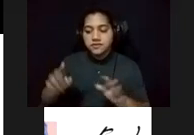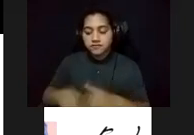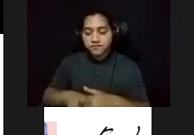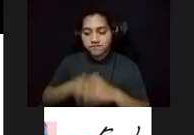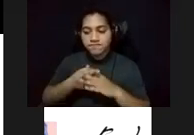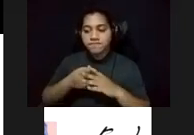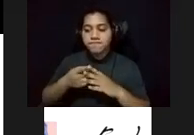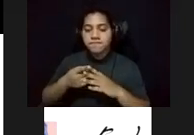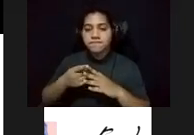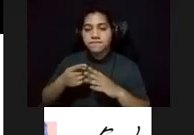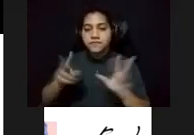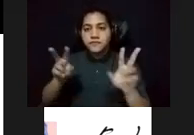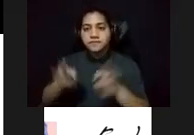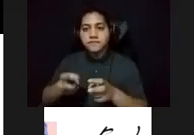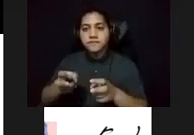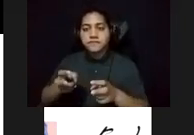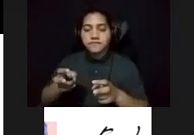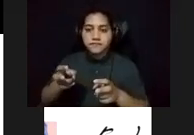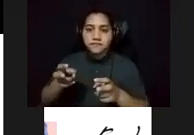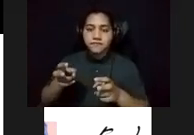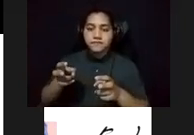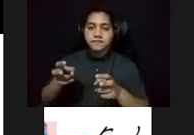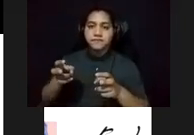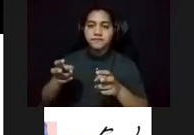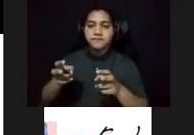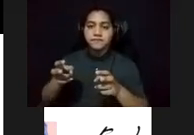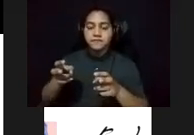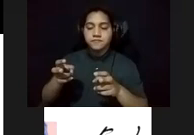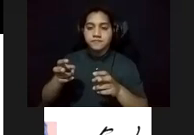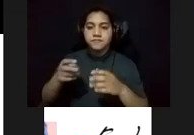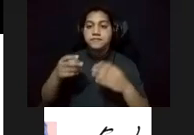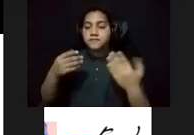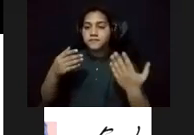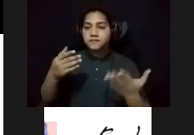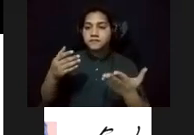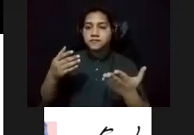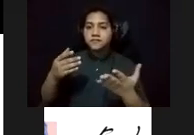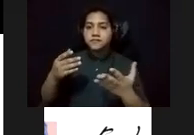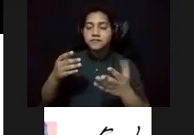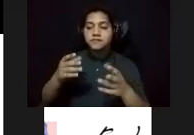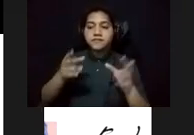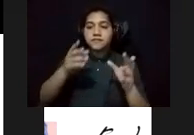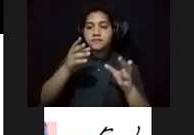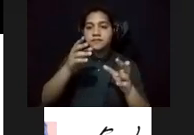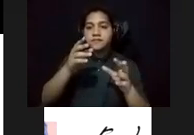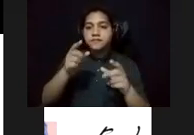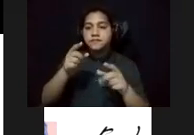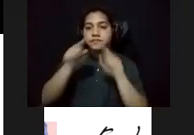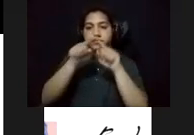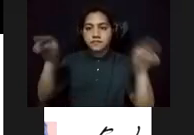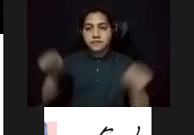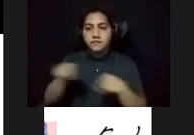cita. Cerramos la cita. Asimismo, quedó registrado en el discurso visual de la pieza